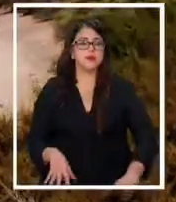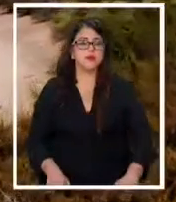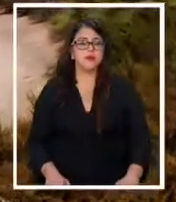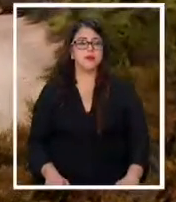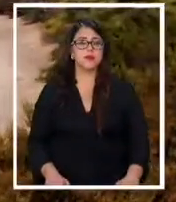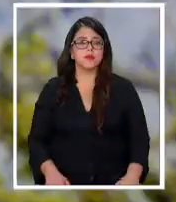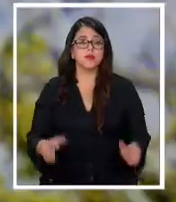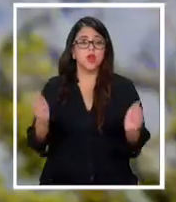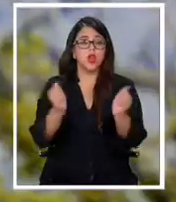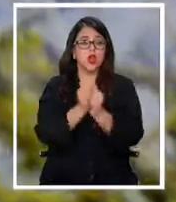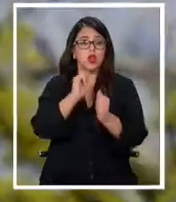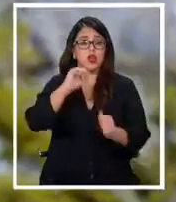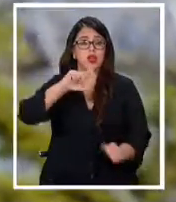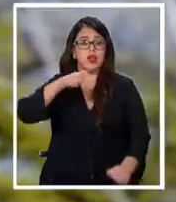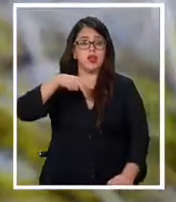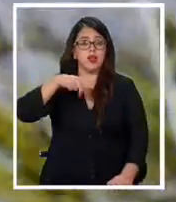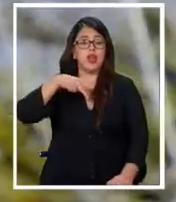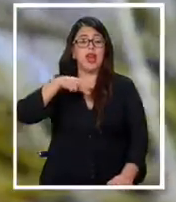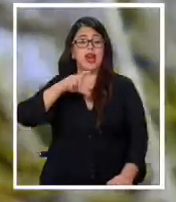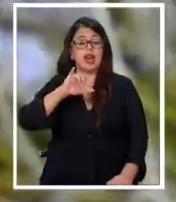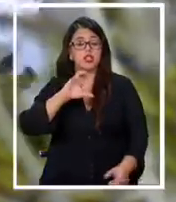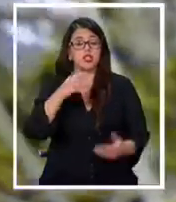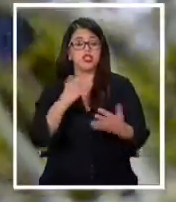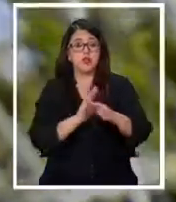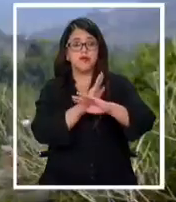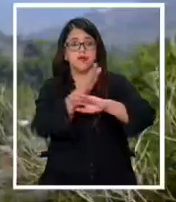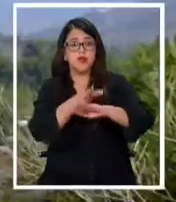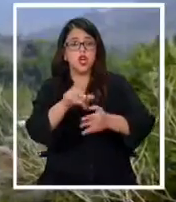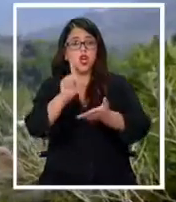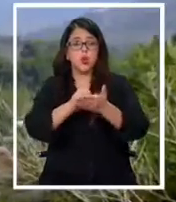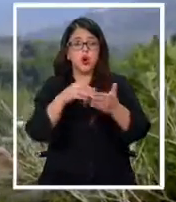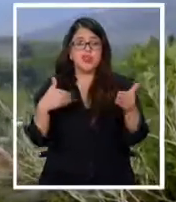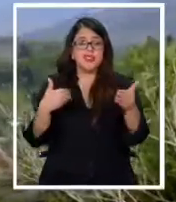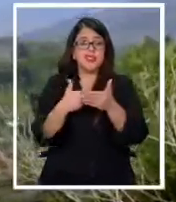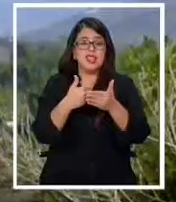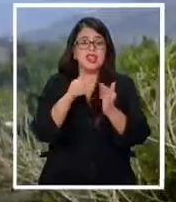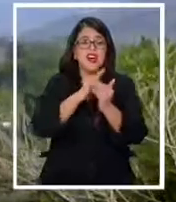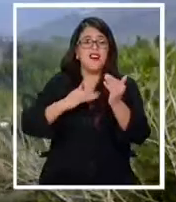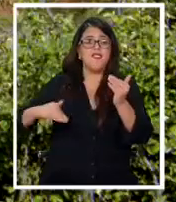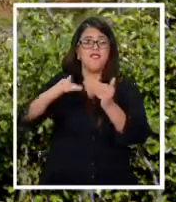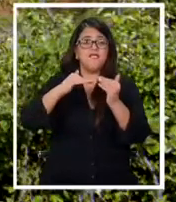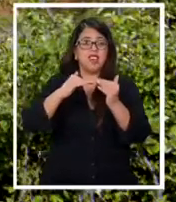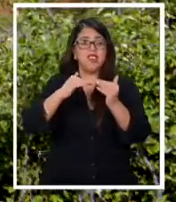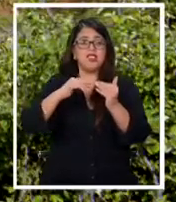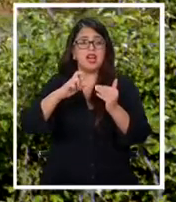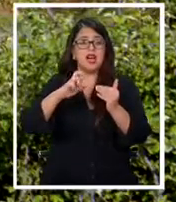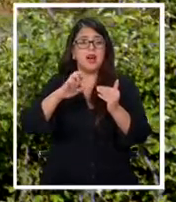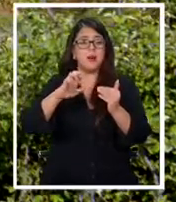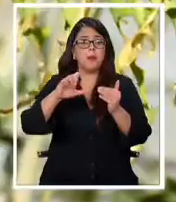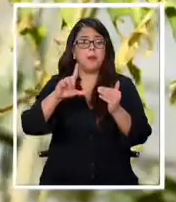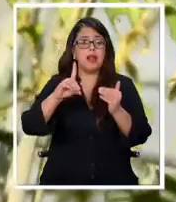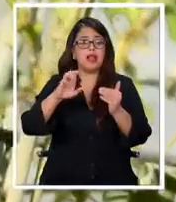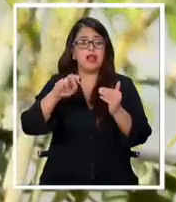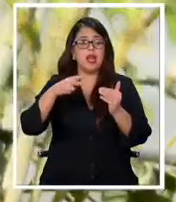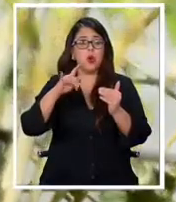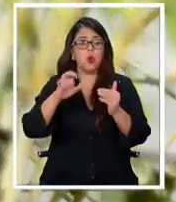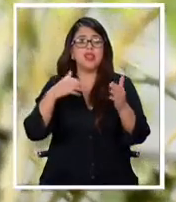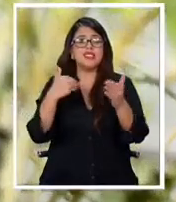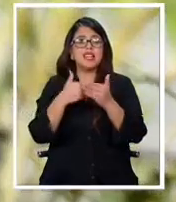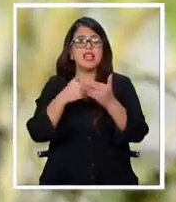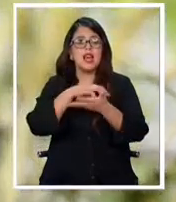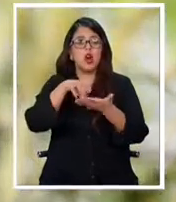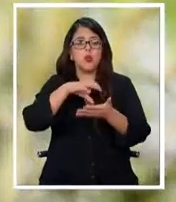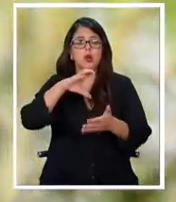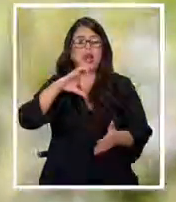Junto a Ignacio recorremos uno de los antiguos tranques cercanos a Villa Peldegüe, en el sector cordillerano de Colina. Todo esto, los